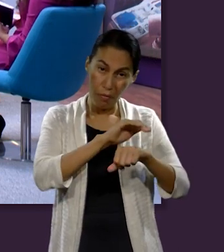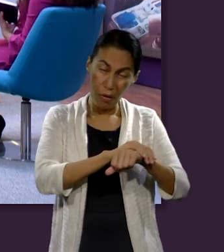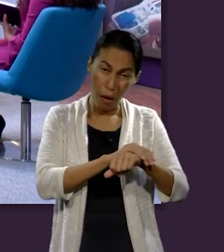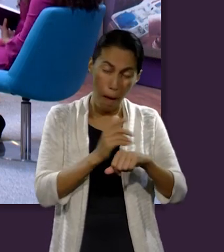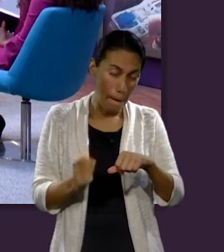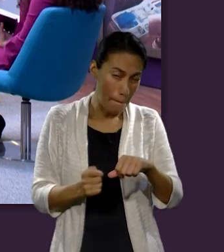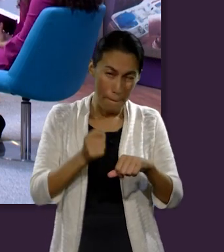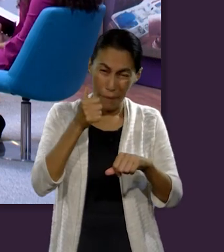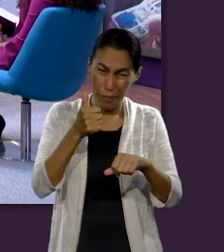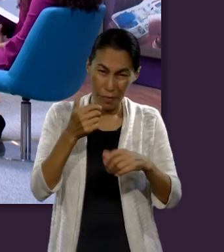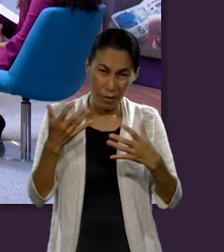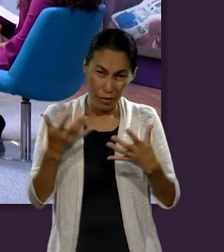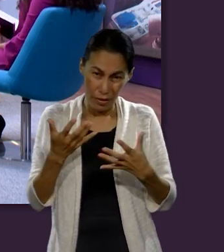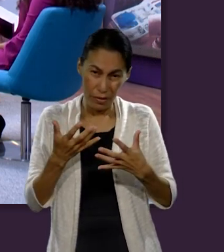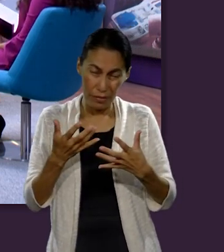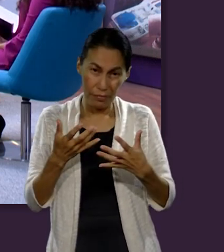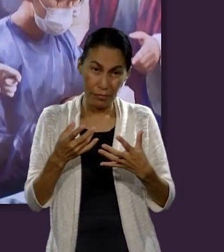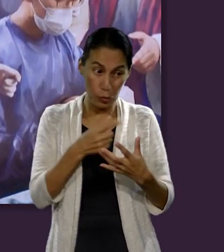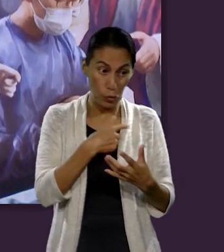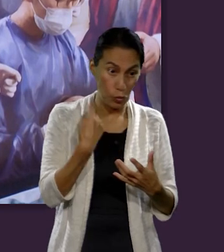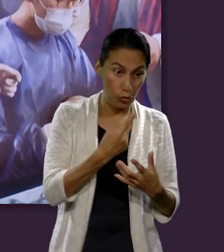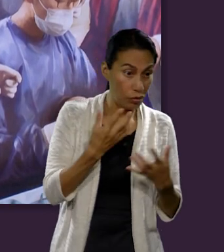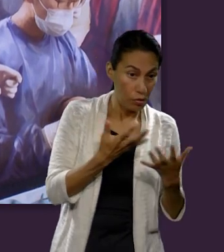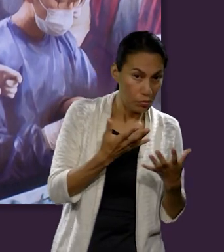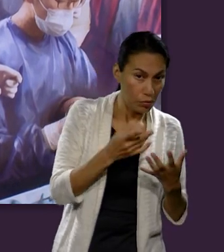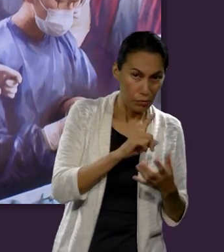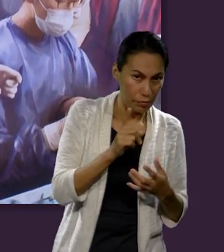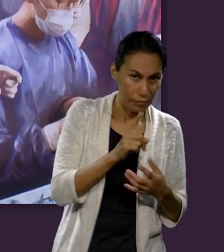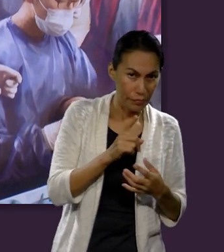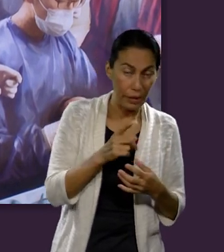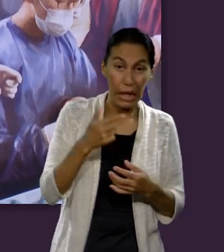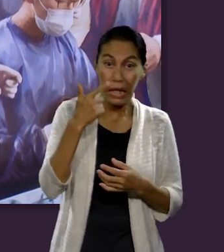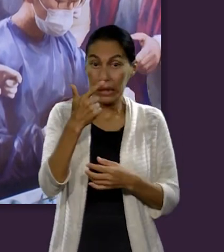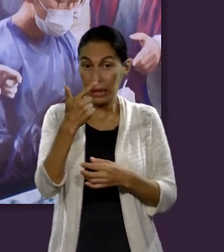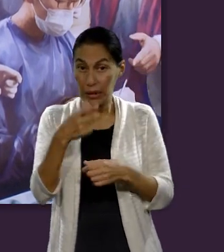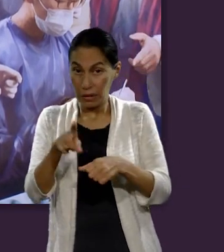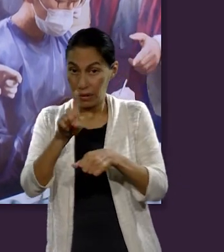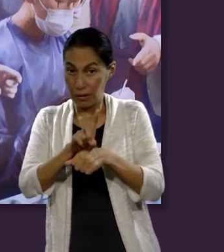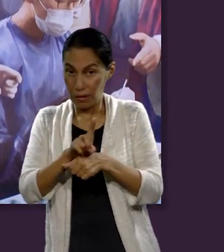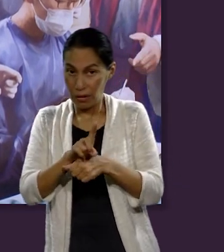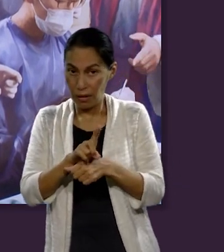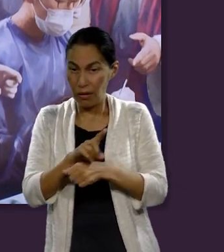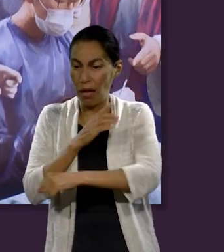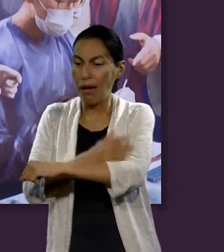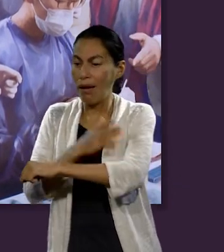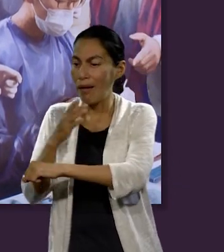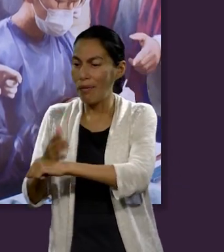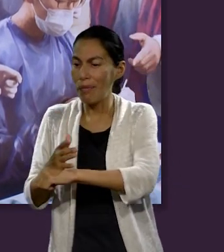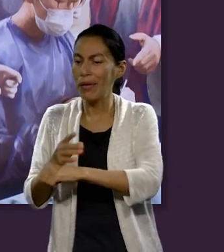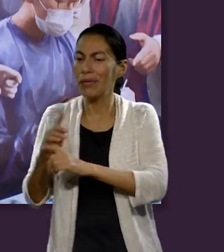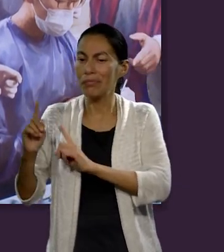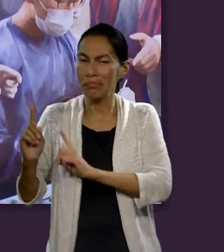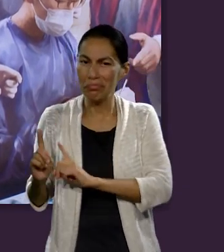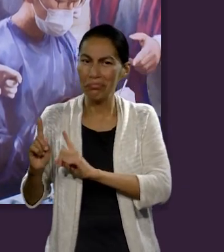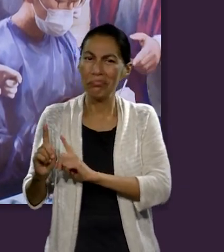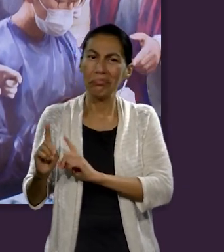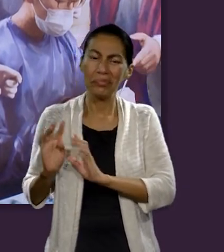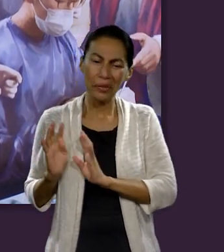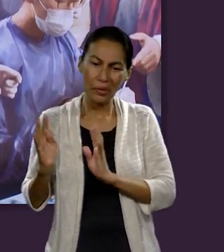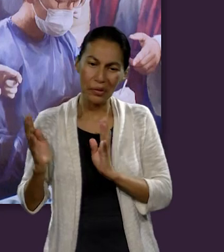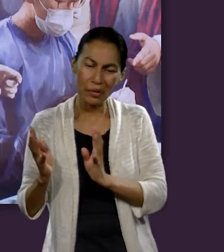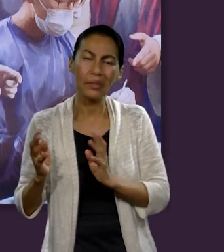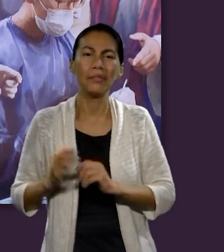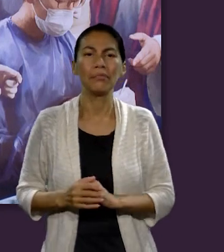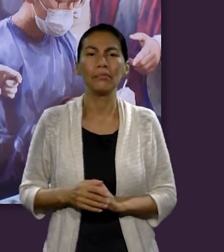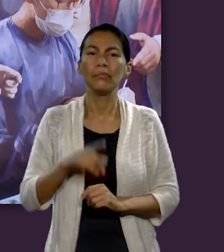amigos, lo primero que hicieron, y es algo sobre el cual no hacemos mucho énfasis, los primeros siete días estuvieron